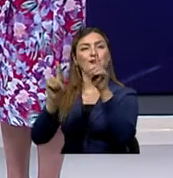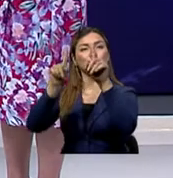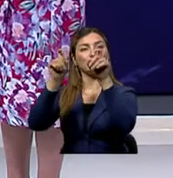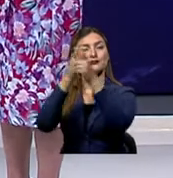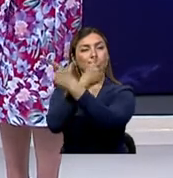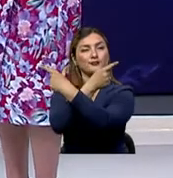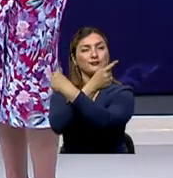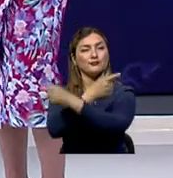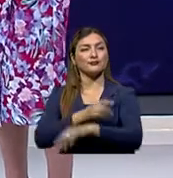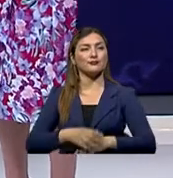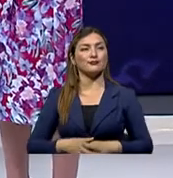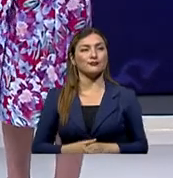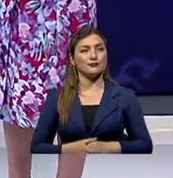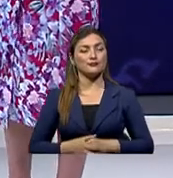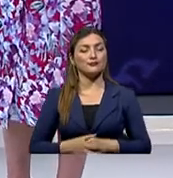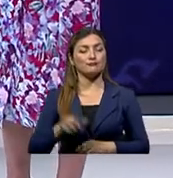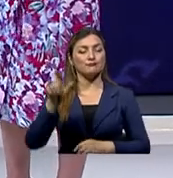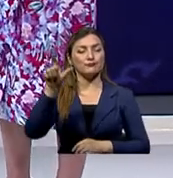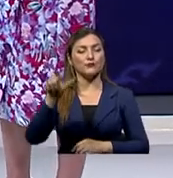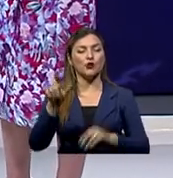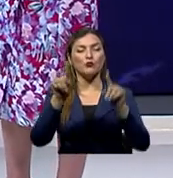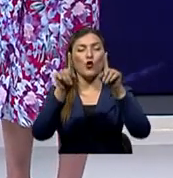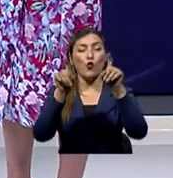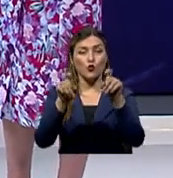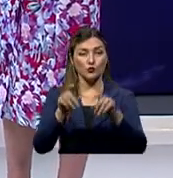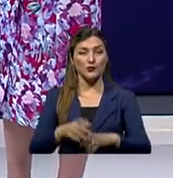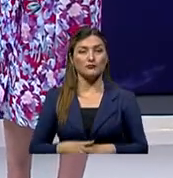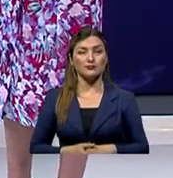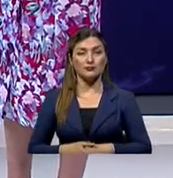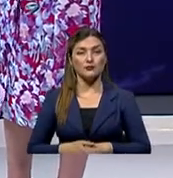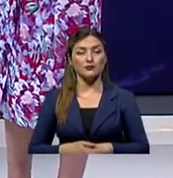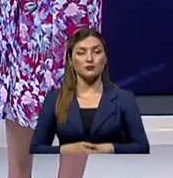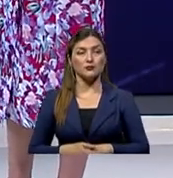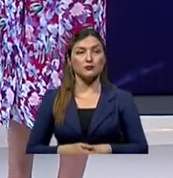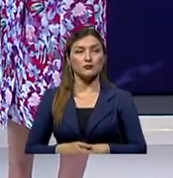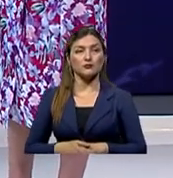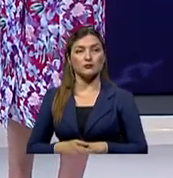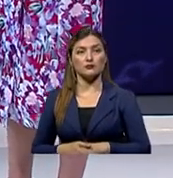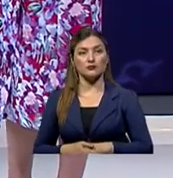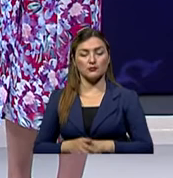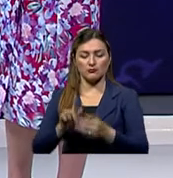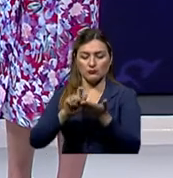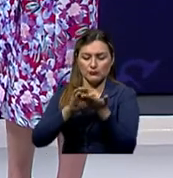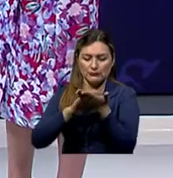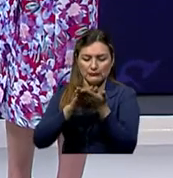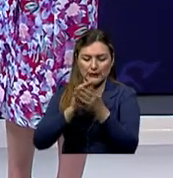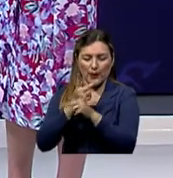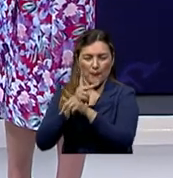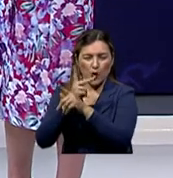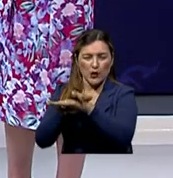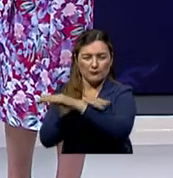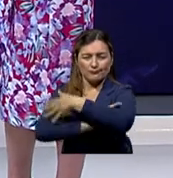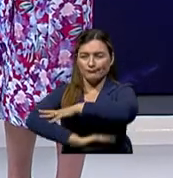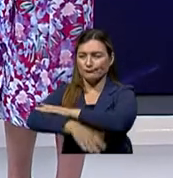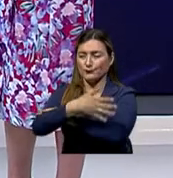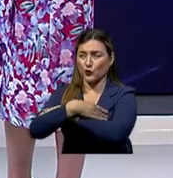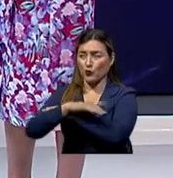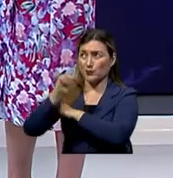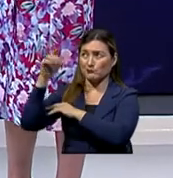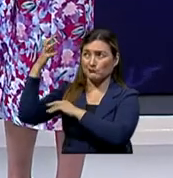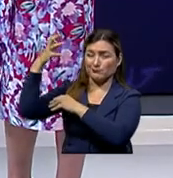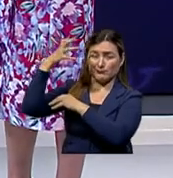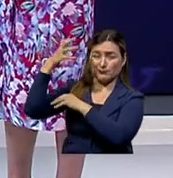Twitter. Jorge Tinoco te pregunta, ¿hasta dónde o cuánto ayudan los bloqueadores solares para prevenir el cáncer? ¿O es más